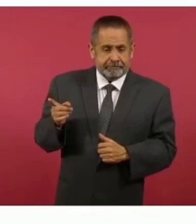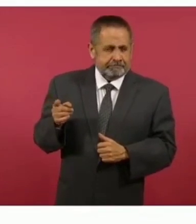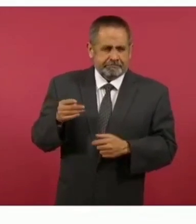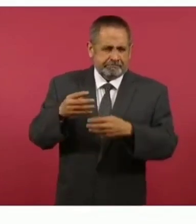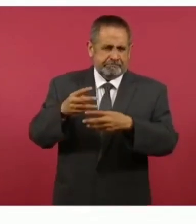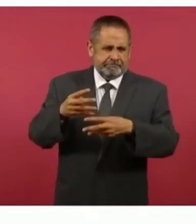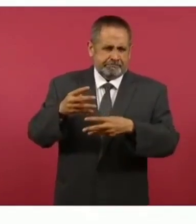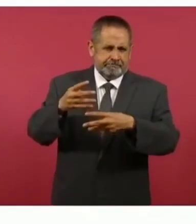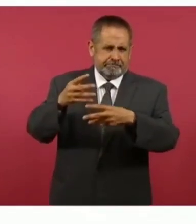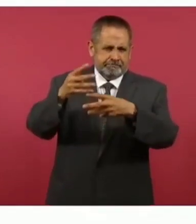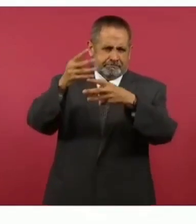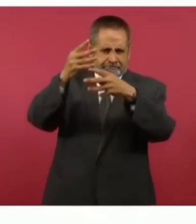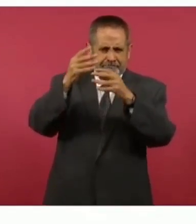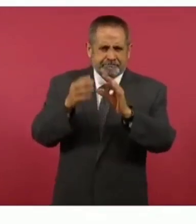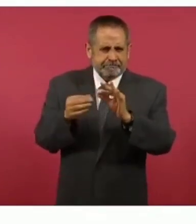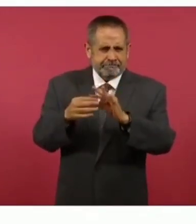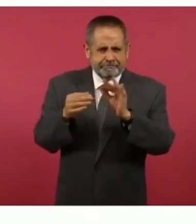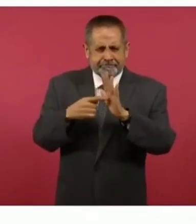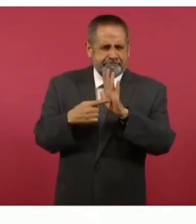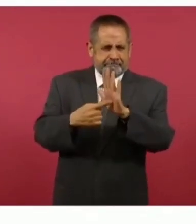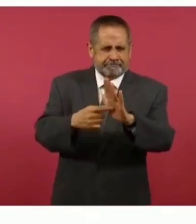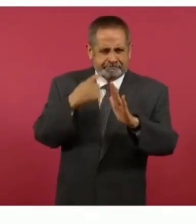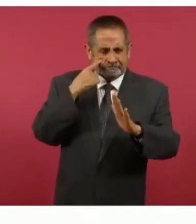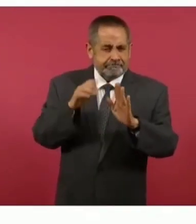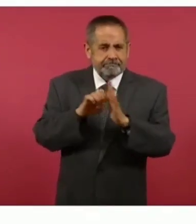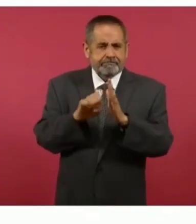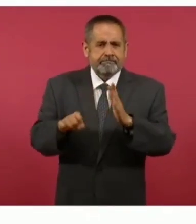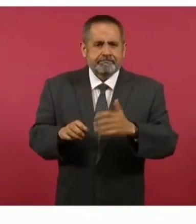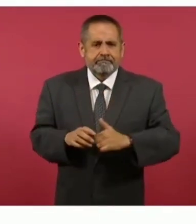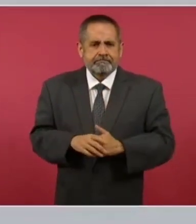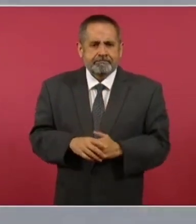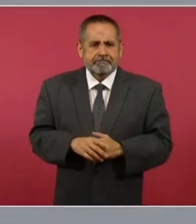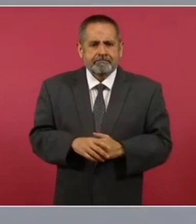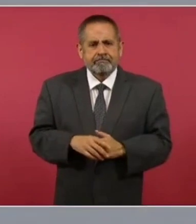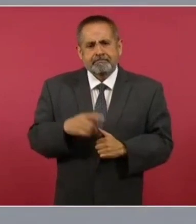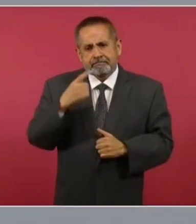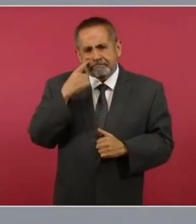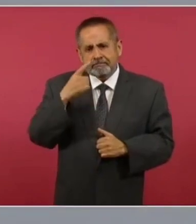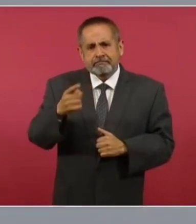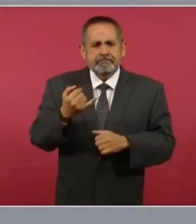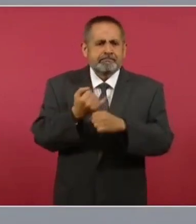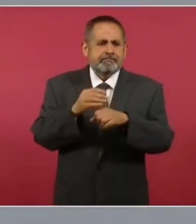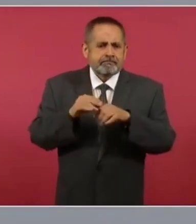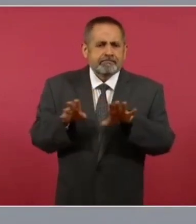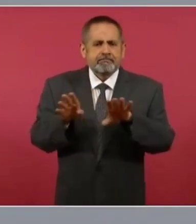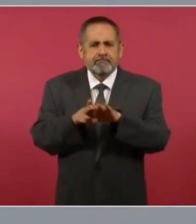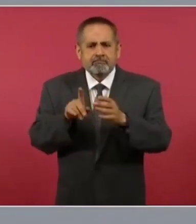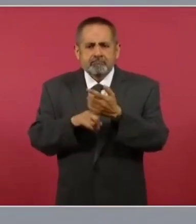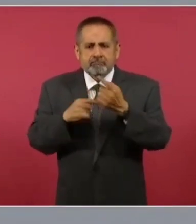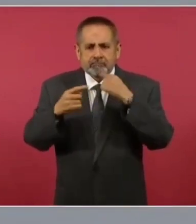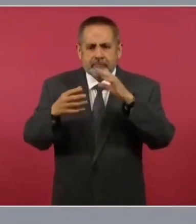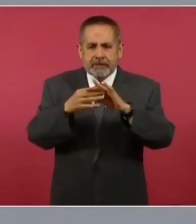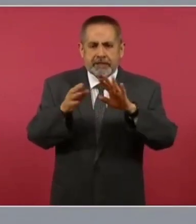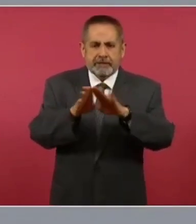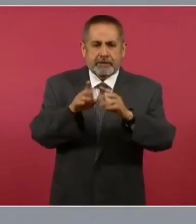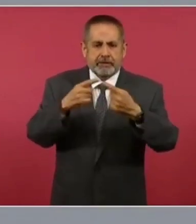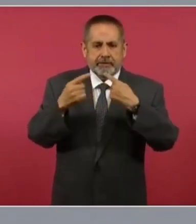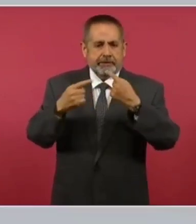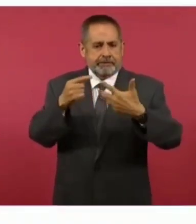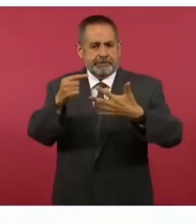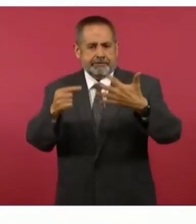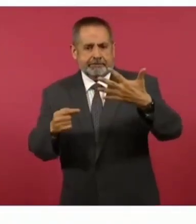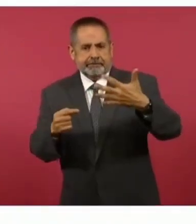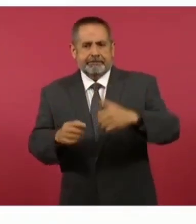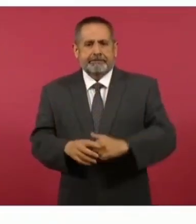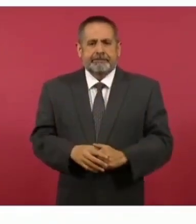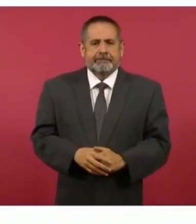ver aquí el tutorial que nos están haciendo. Se pone la información que quiera buscarse y se redirige